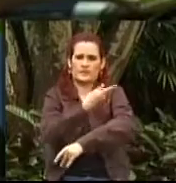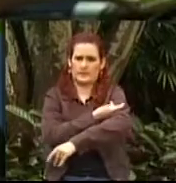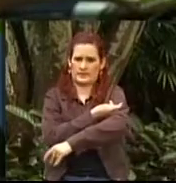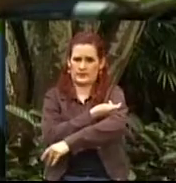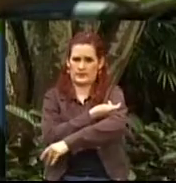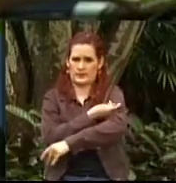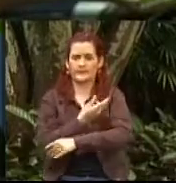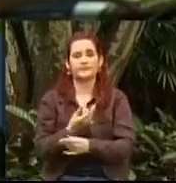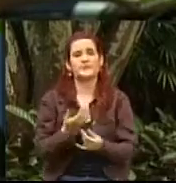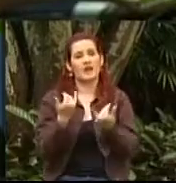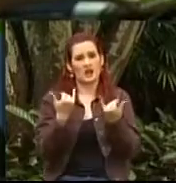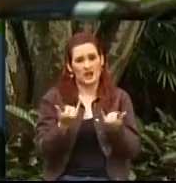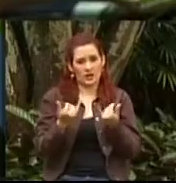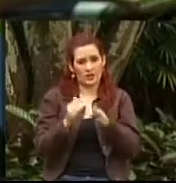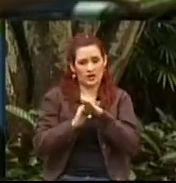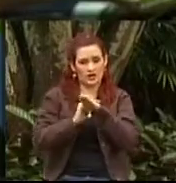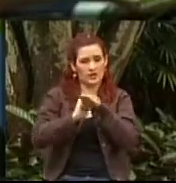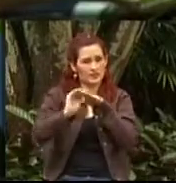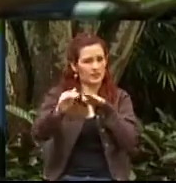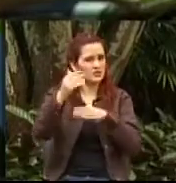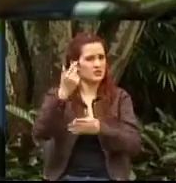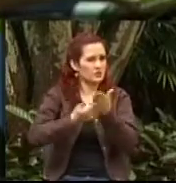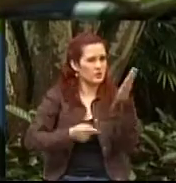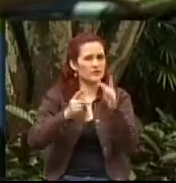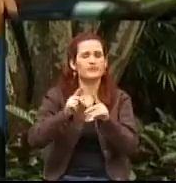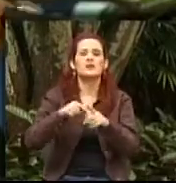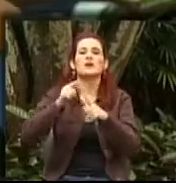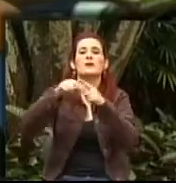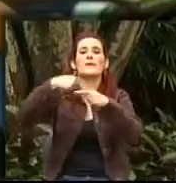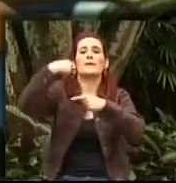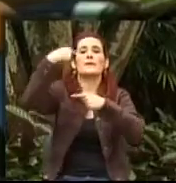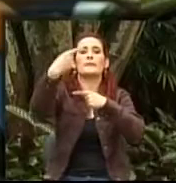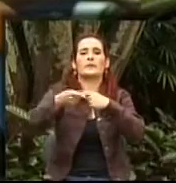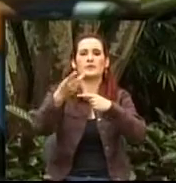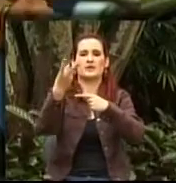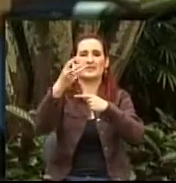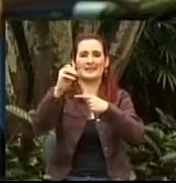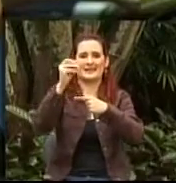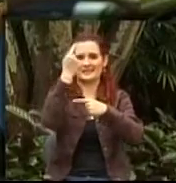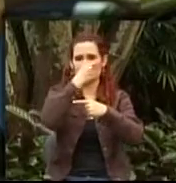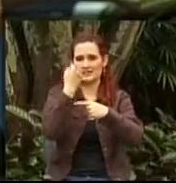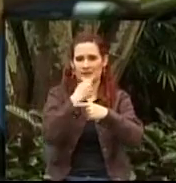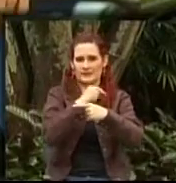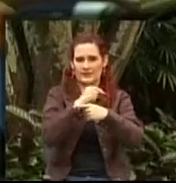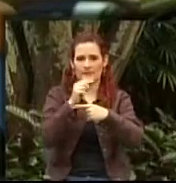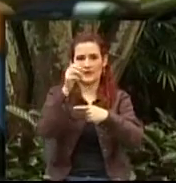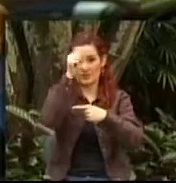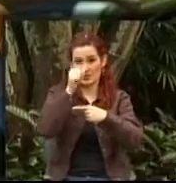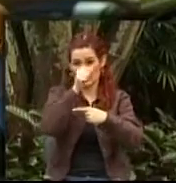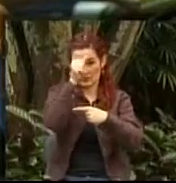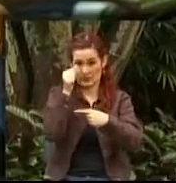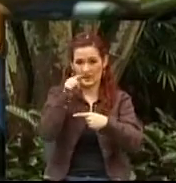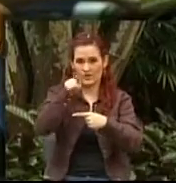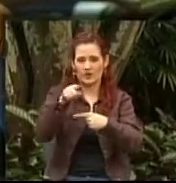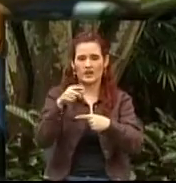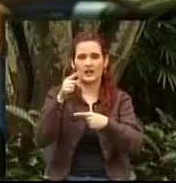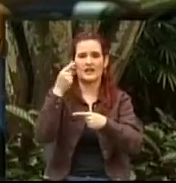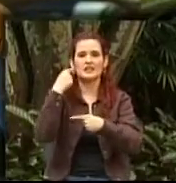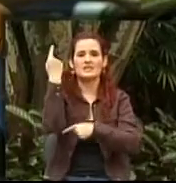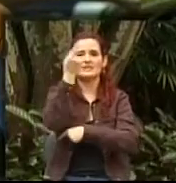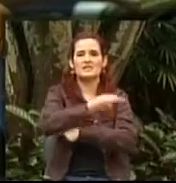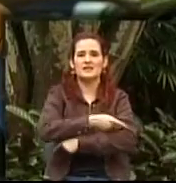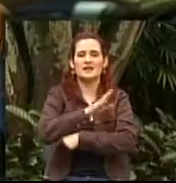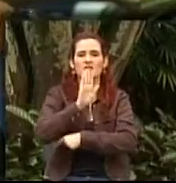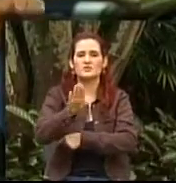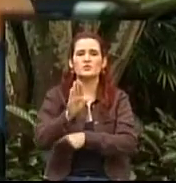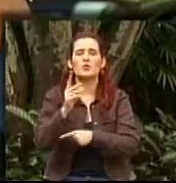desde ya, aunque es para la semana siguiente. Es el domingo 30 de septiembre. Ese día, 30 de septiembre, es el Día Mundial